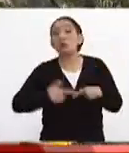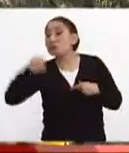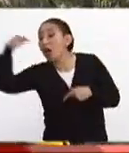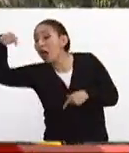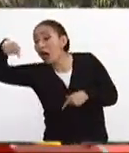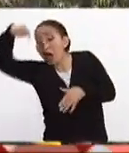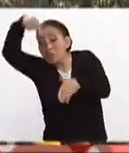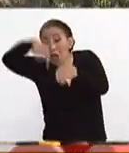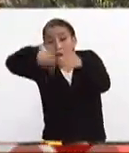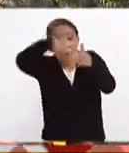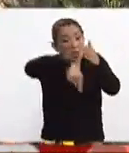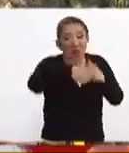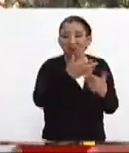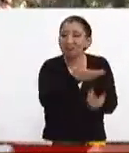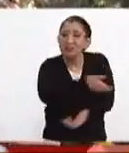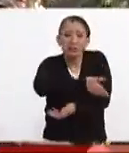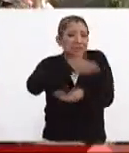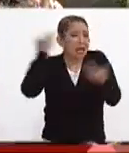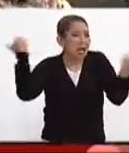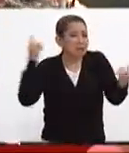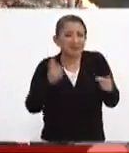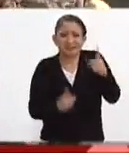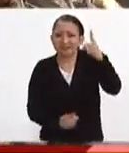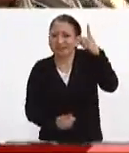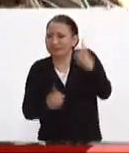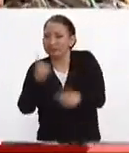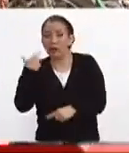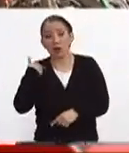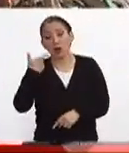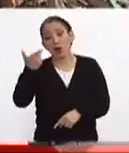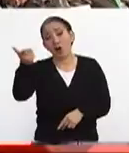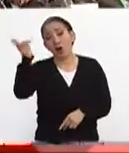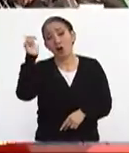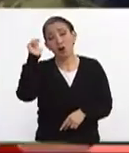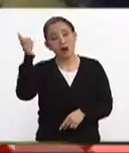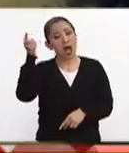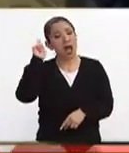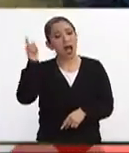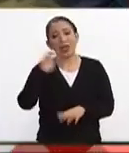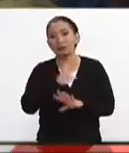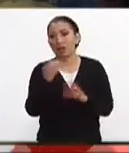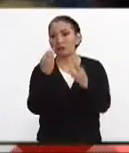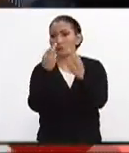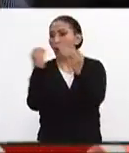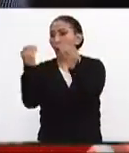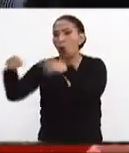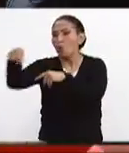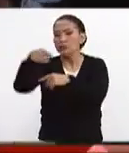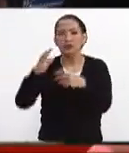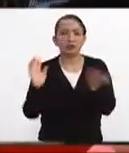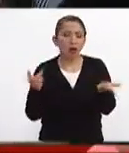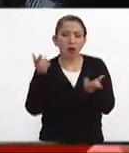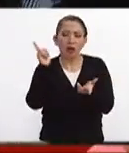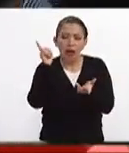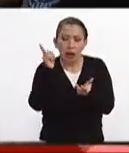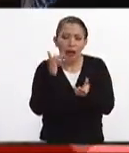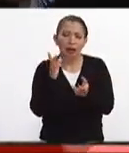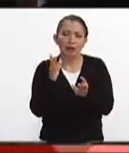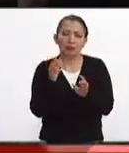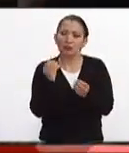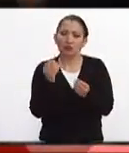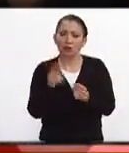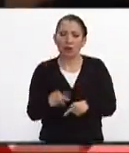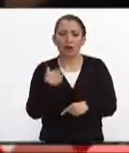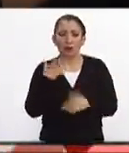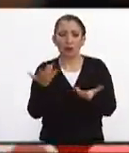estar todavía atrapada entre los escombros esperemos que no pues que no sean tantas tantas personas ahí